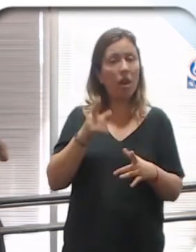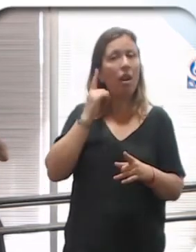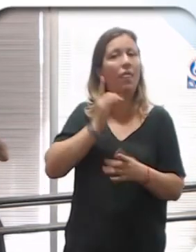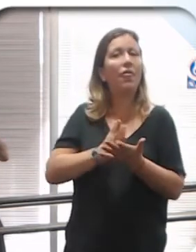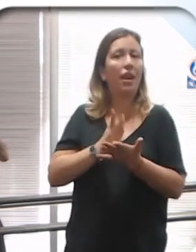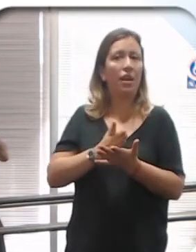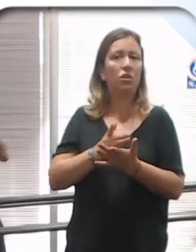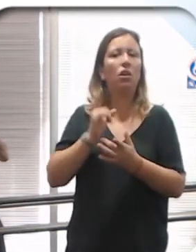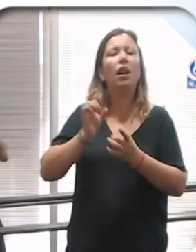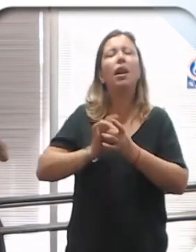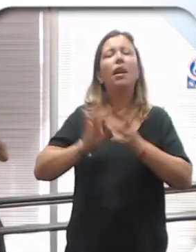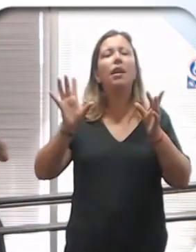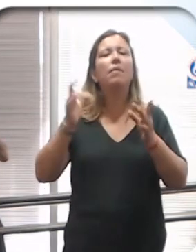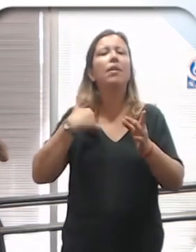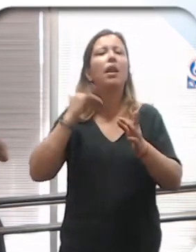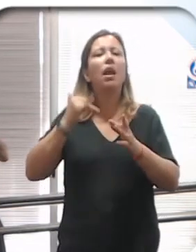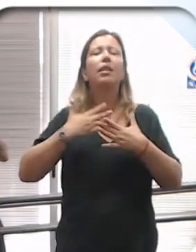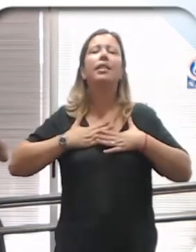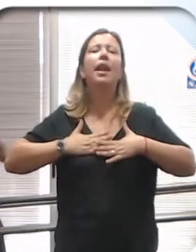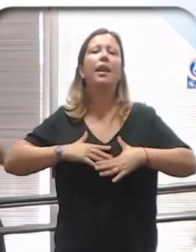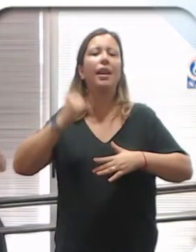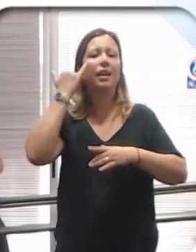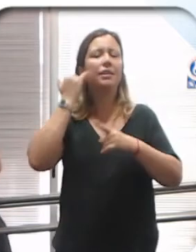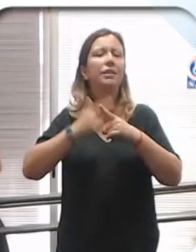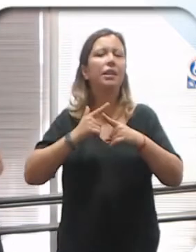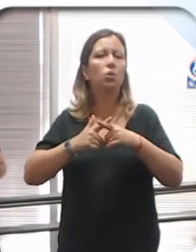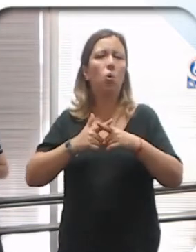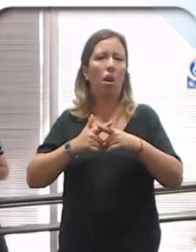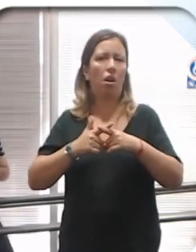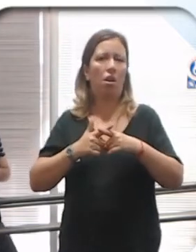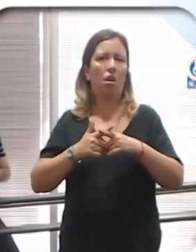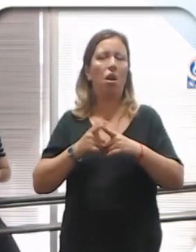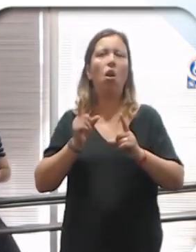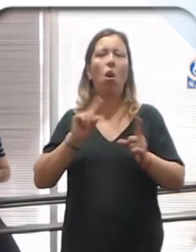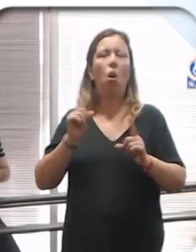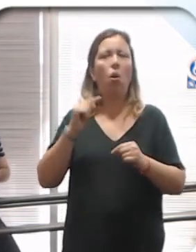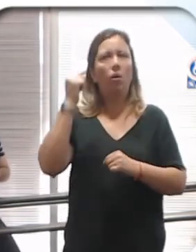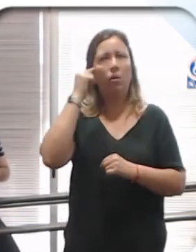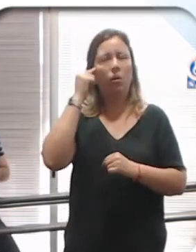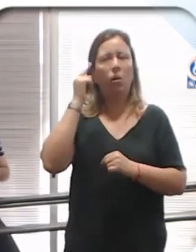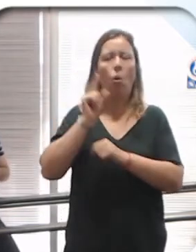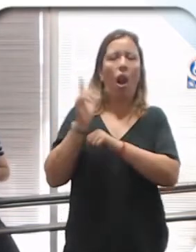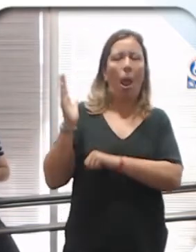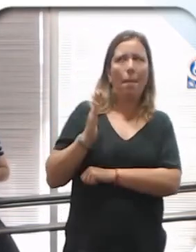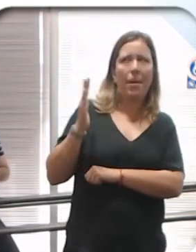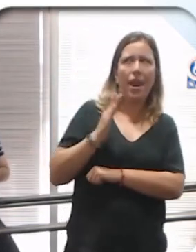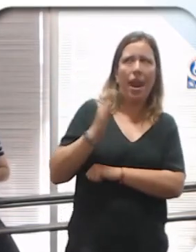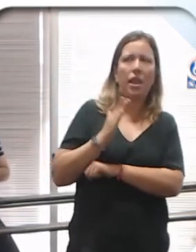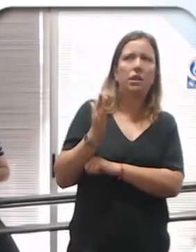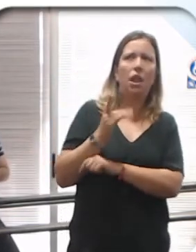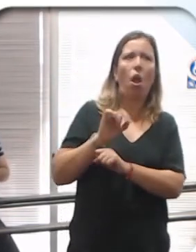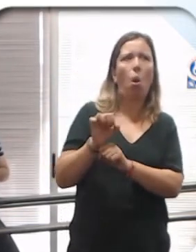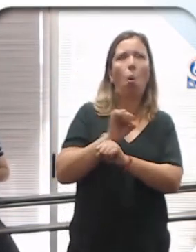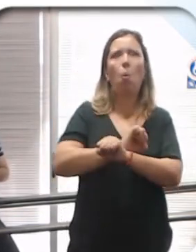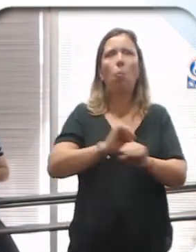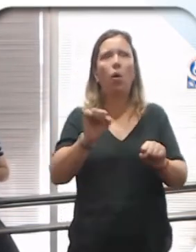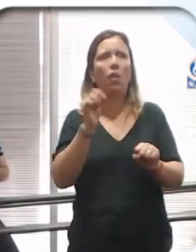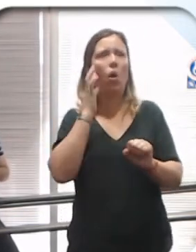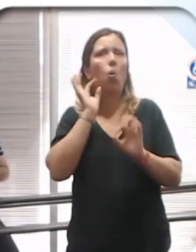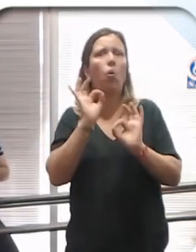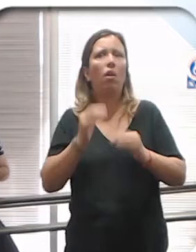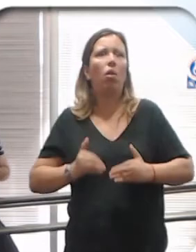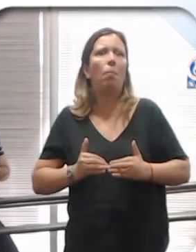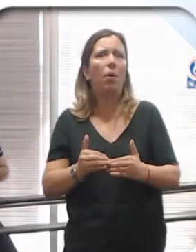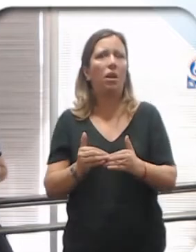y disfrutar de las relaciones sexuales con tranquilidad, sin estar permanentemente amenazada o amenazado por la posibilidad de un